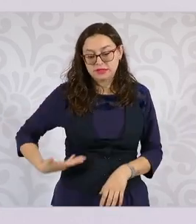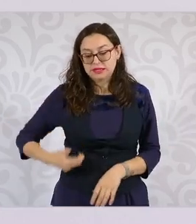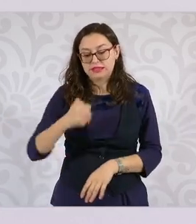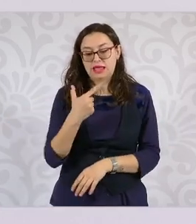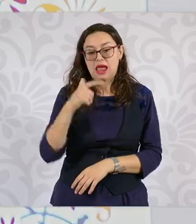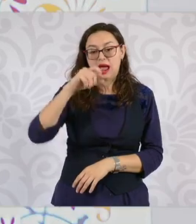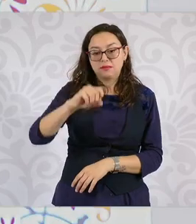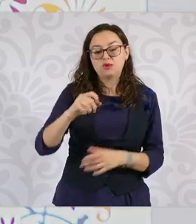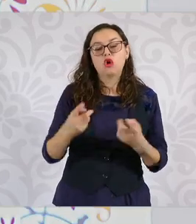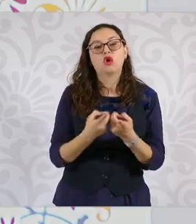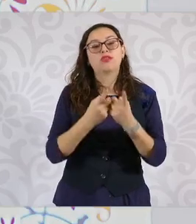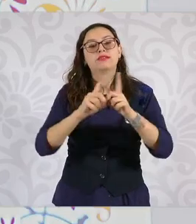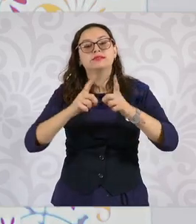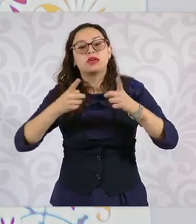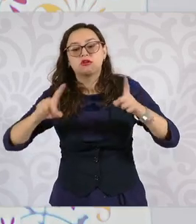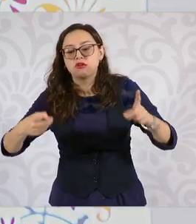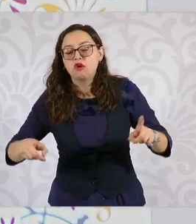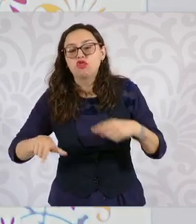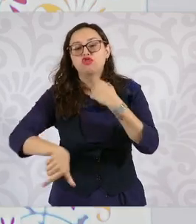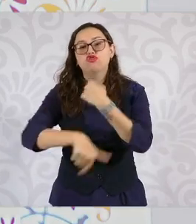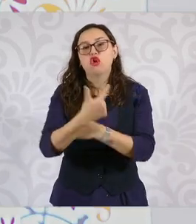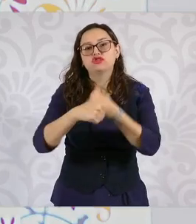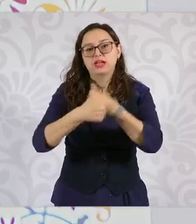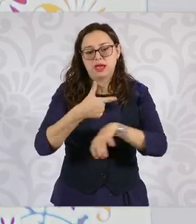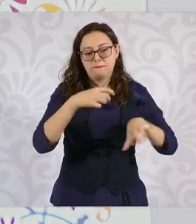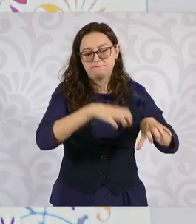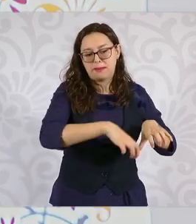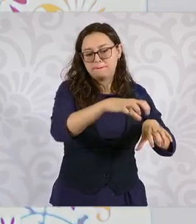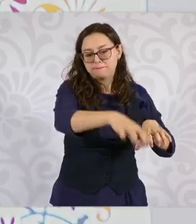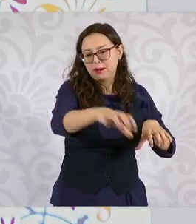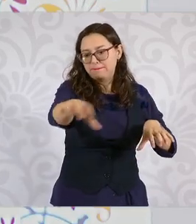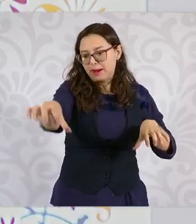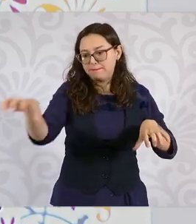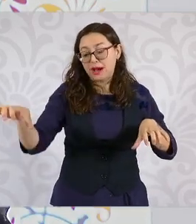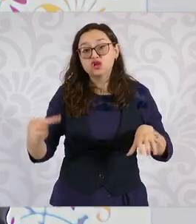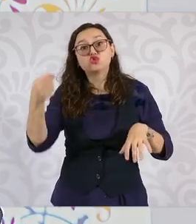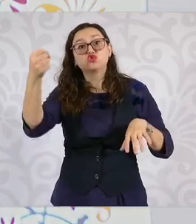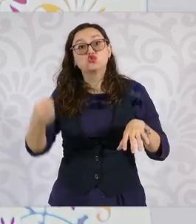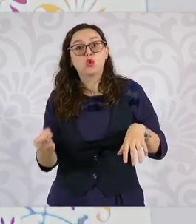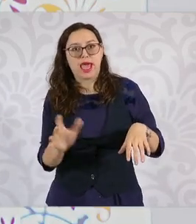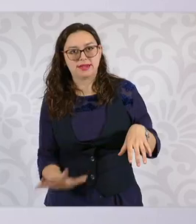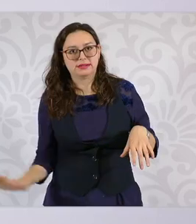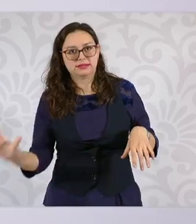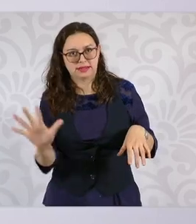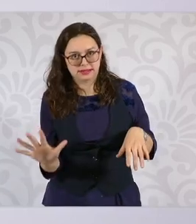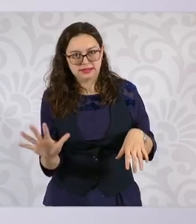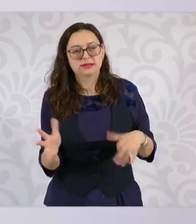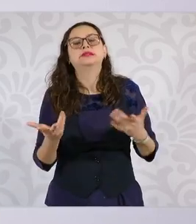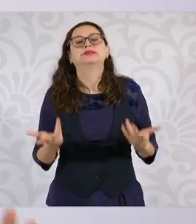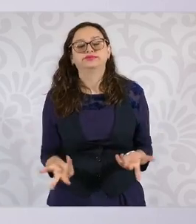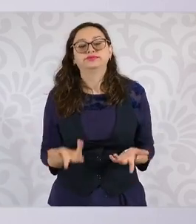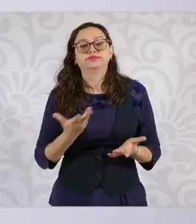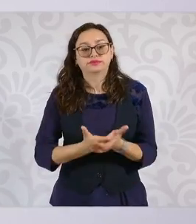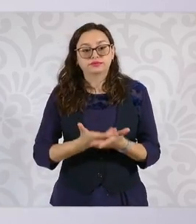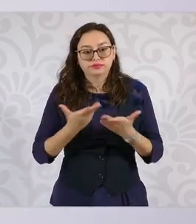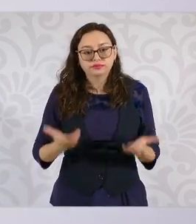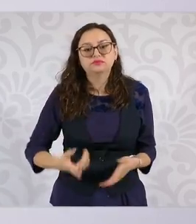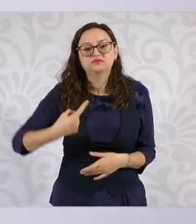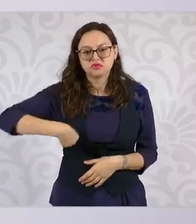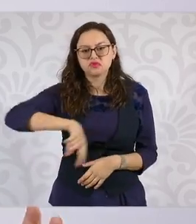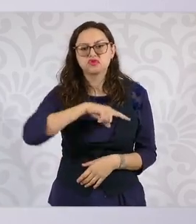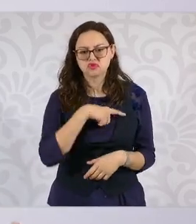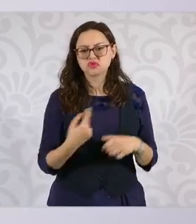que van desarrollándose y que le vamos a dar seguimiento. Y nosotros estamos con un modelo similar,